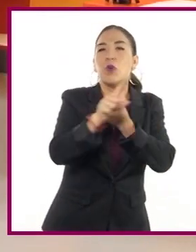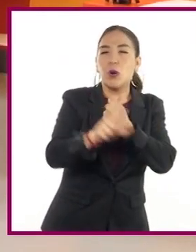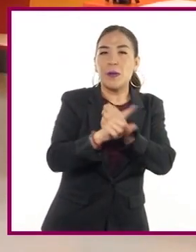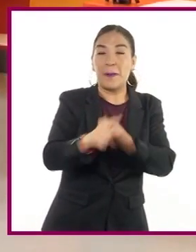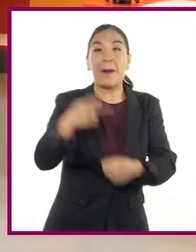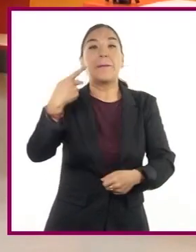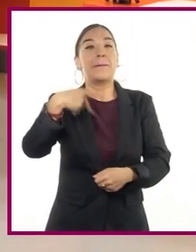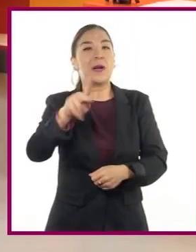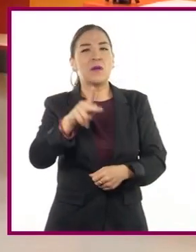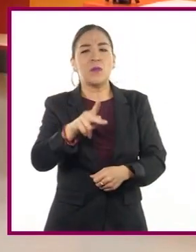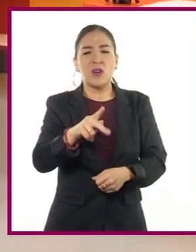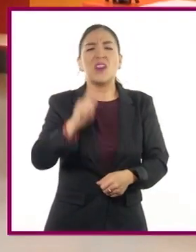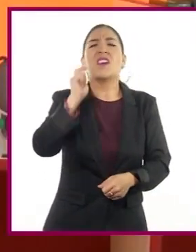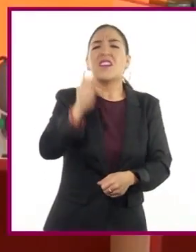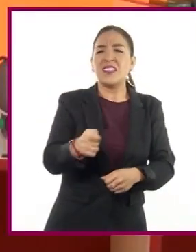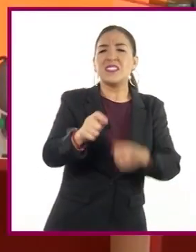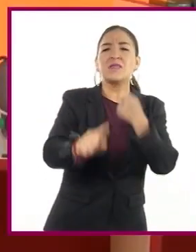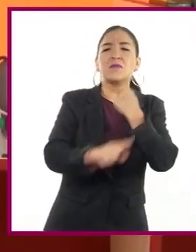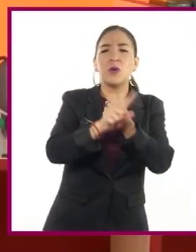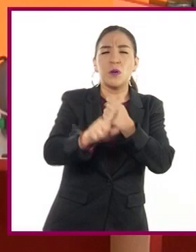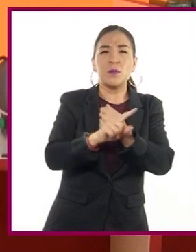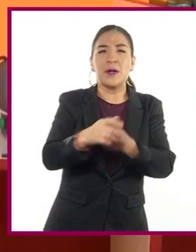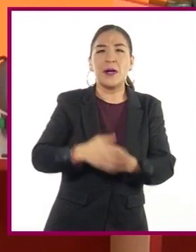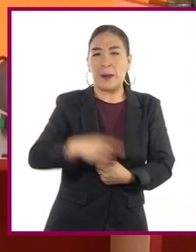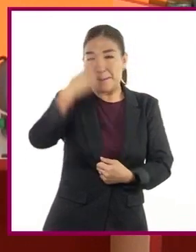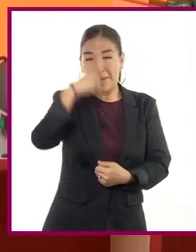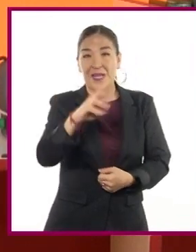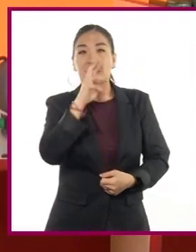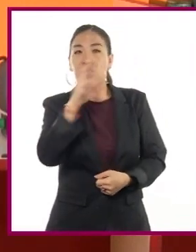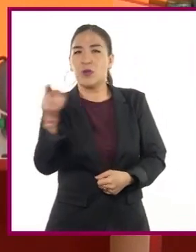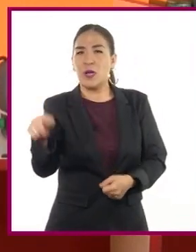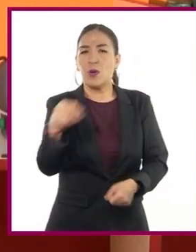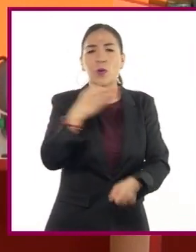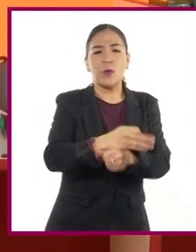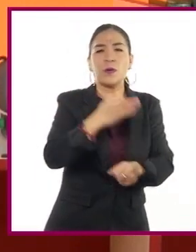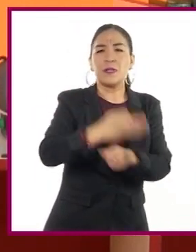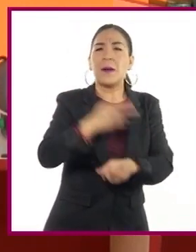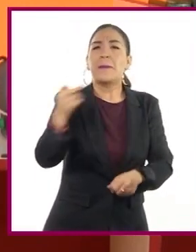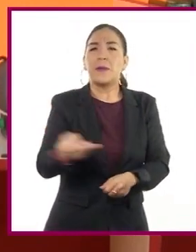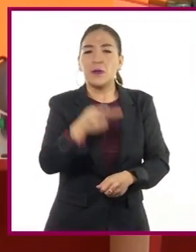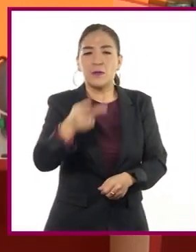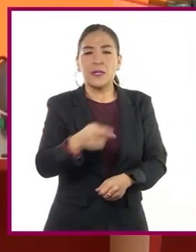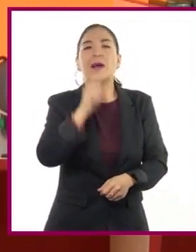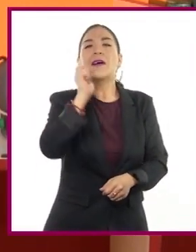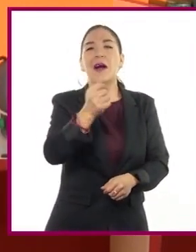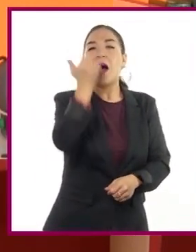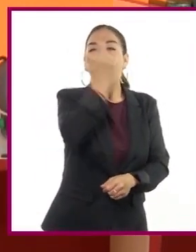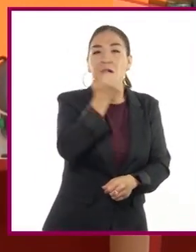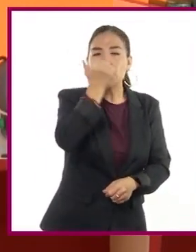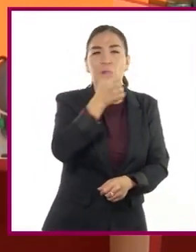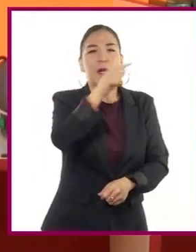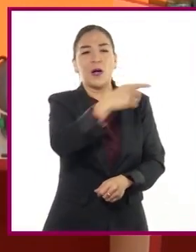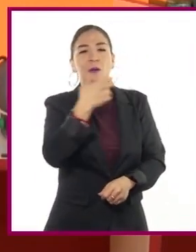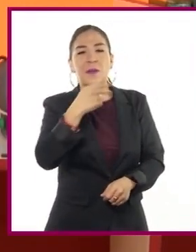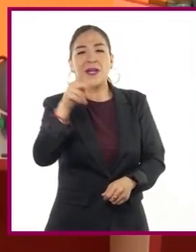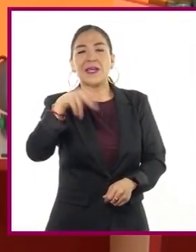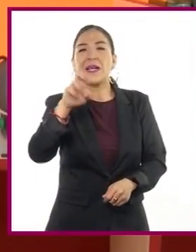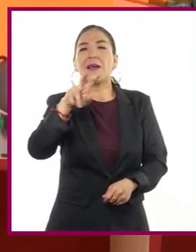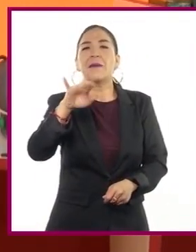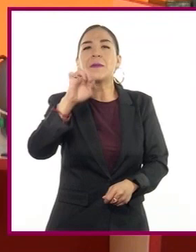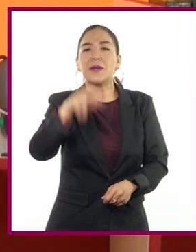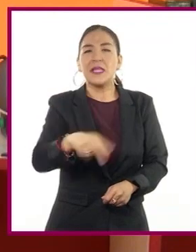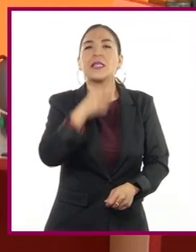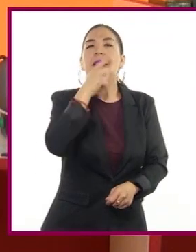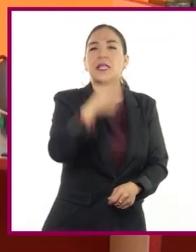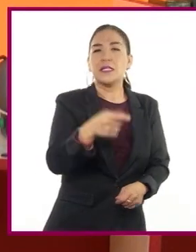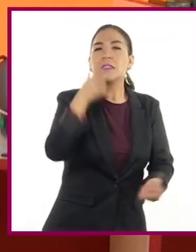Pero, ¿qué es un problema? Para responder esta pregunta, vayamos con el alumno Kenneth Rivera, que